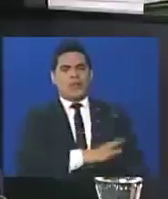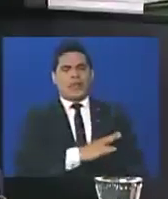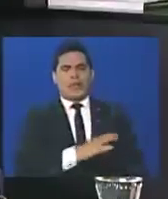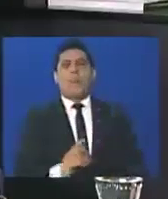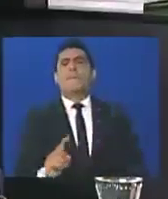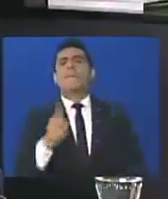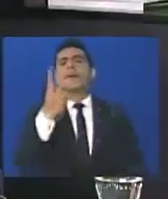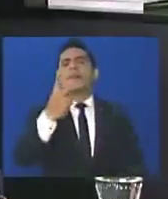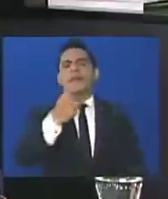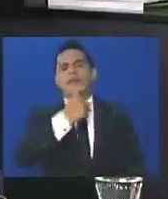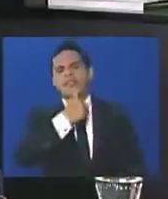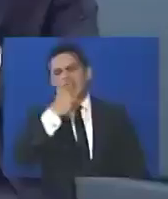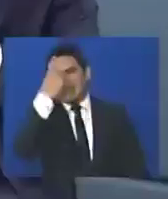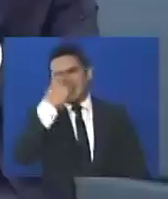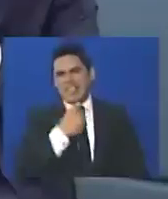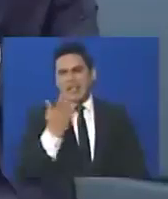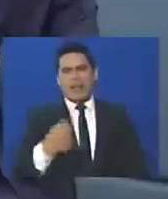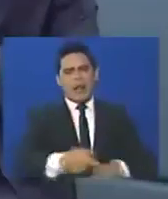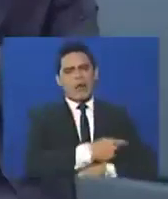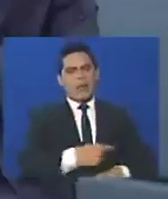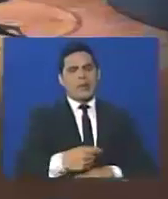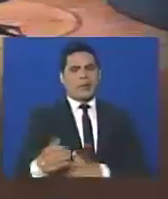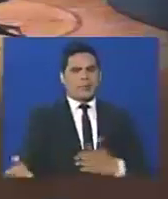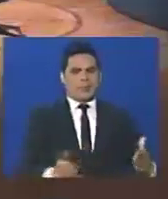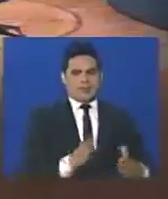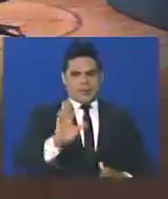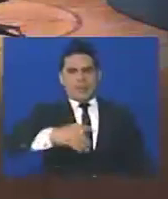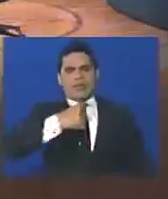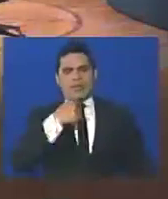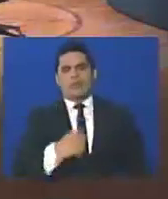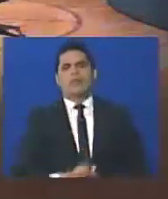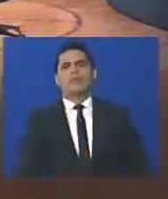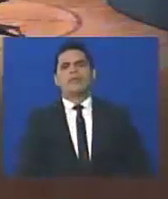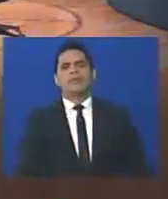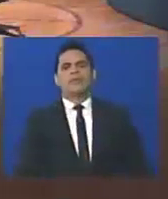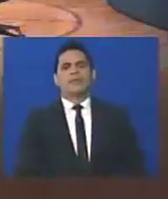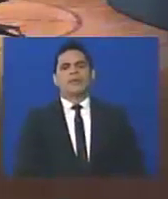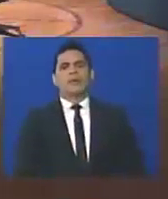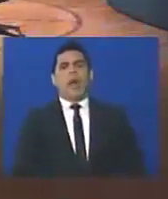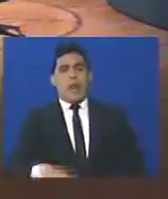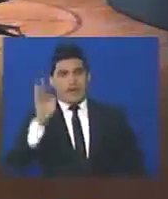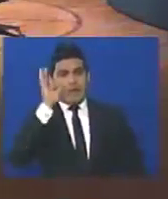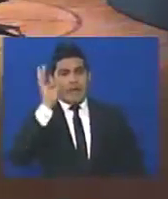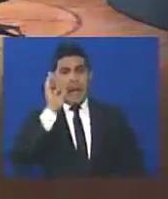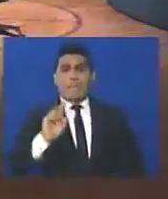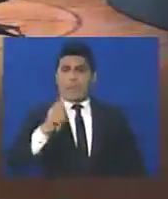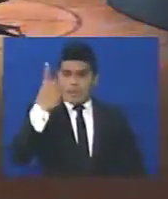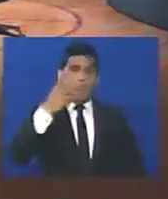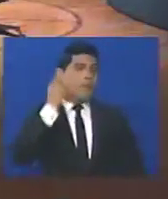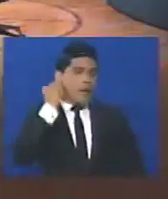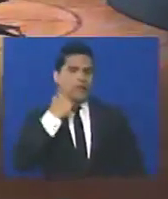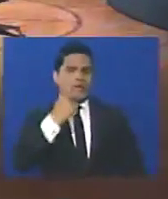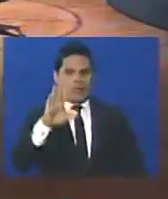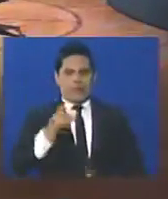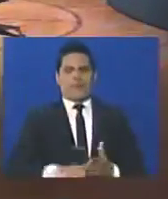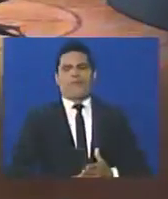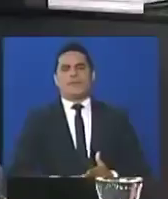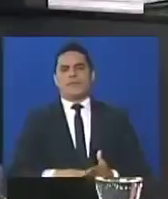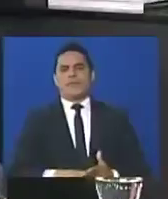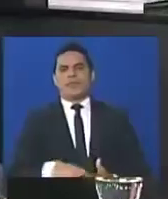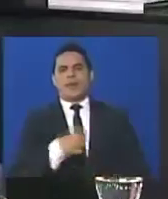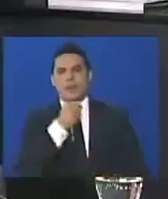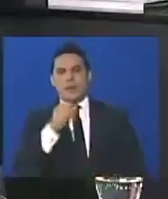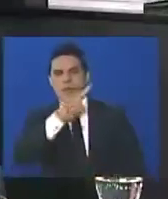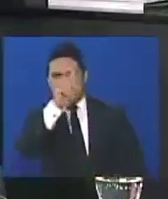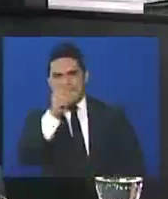a quien primero hay que pedirle seriedad es al gobierno. Pero la fiscal general dijo, por ejemplo. Bueno, a ella hay que pedirle mucha seriedad. Bueno, pero ella dijo, fíjate lo que ella dijo. Ella dijo,